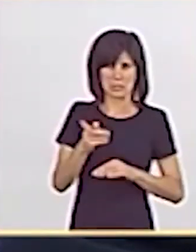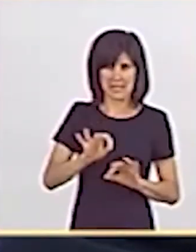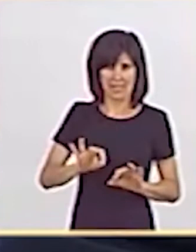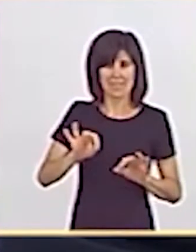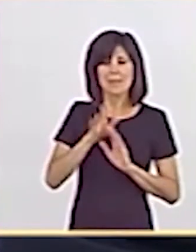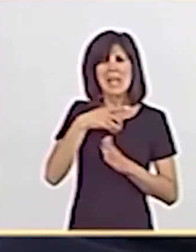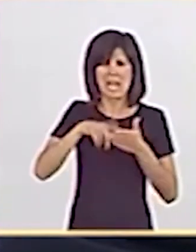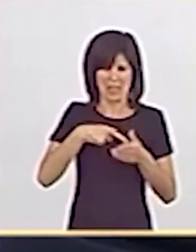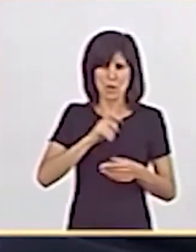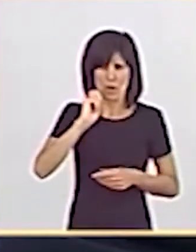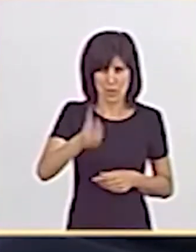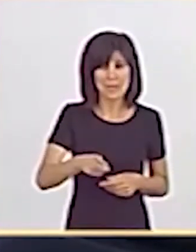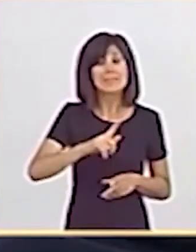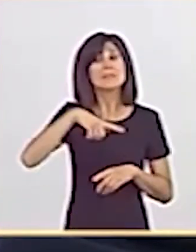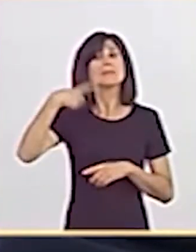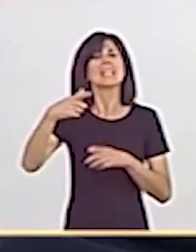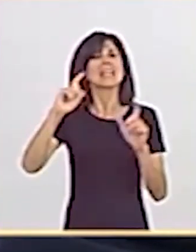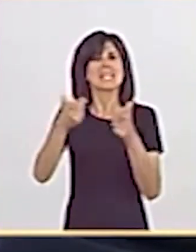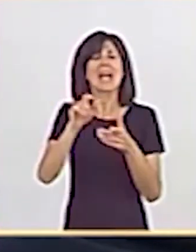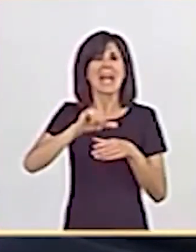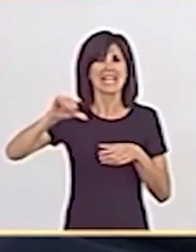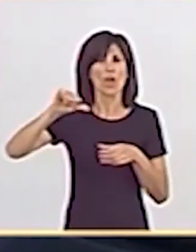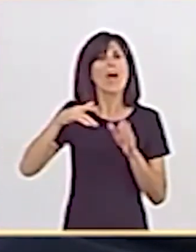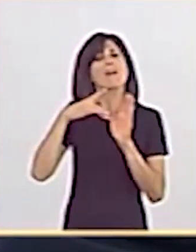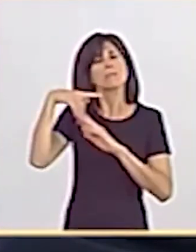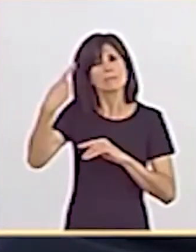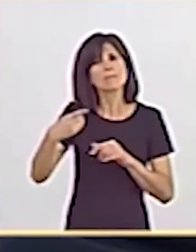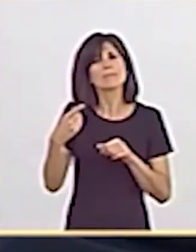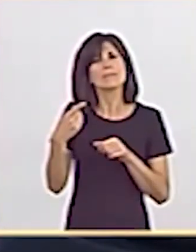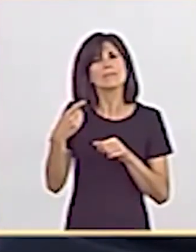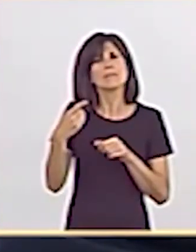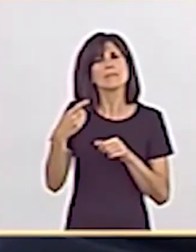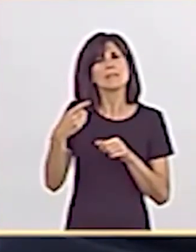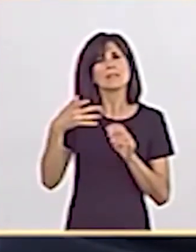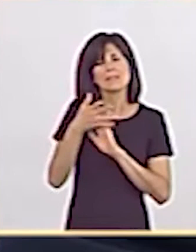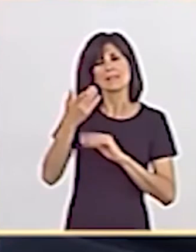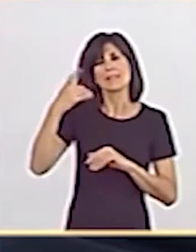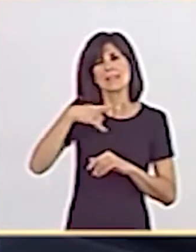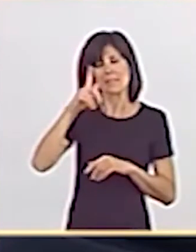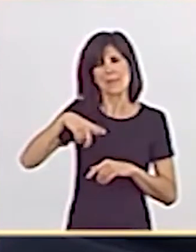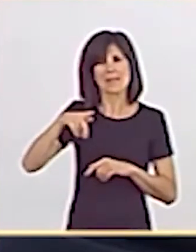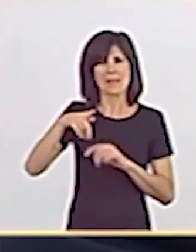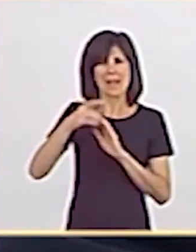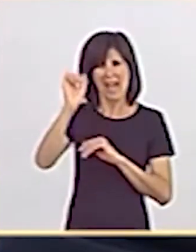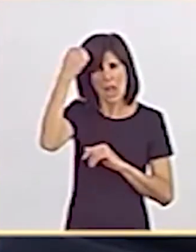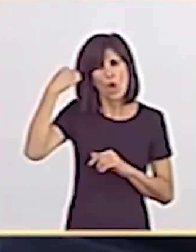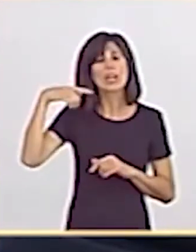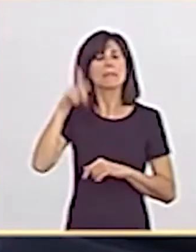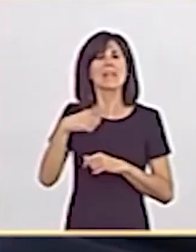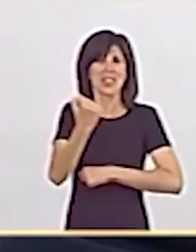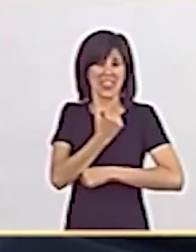Le doy ese calendario. La próxima reunión se da con La Rioja. Después trabajamos también con el Gobierno de Aragón y en diciembre están